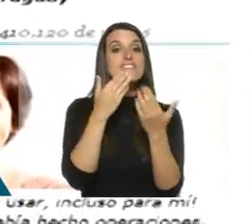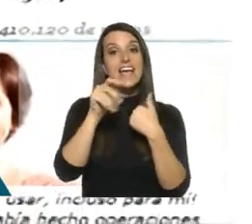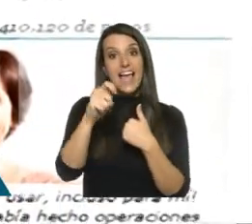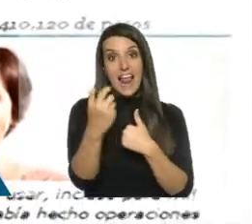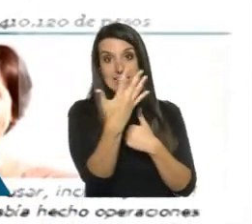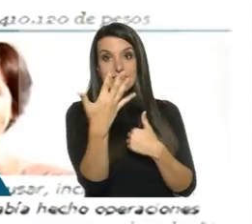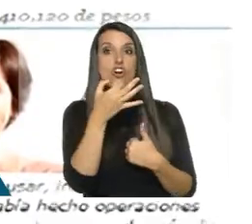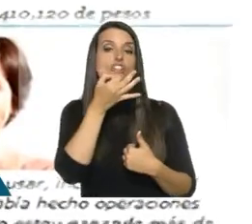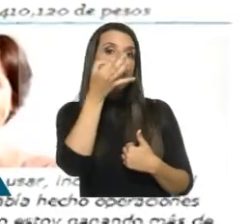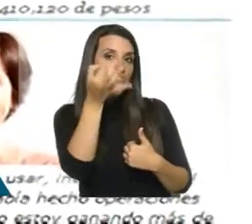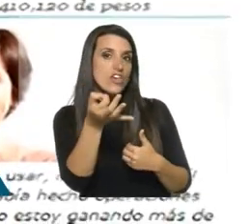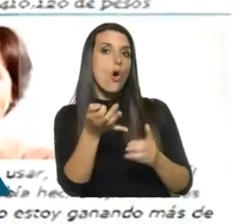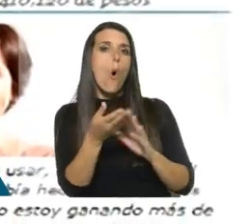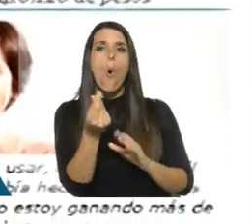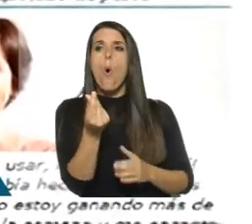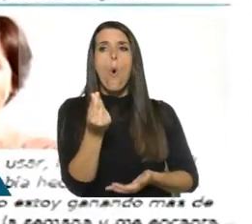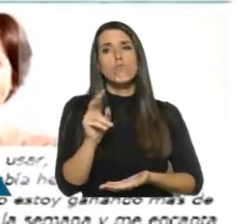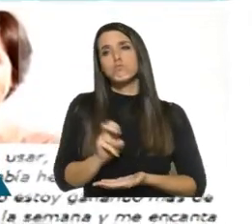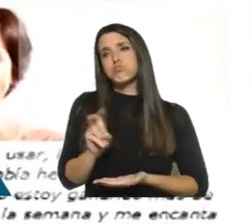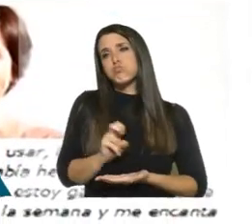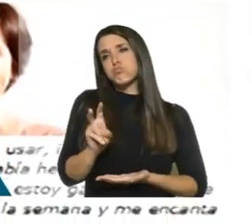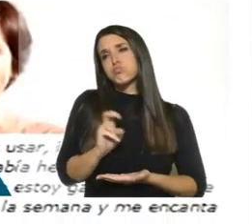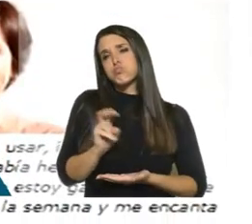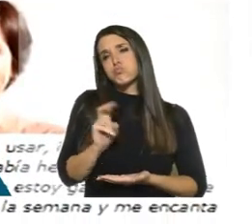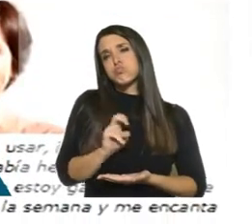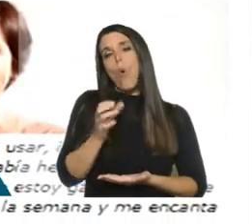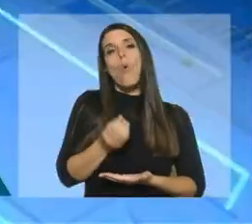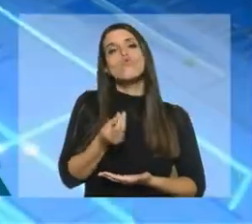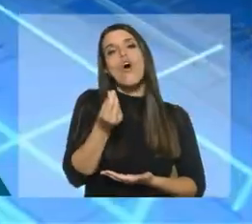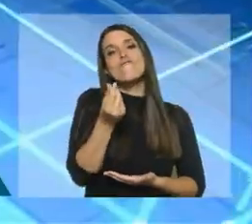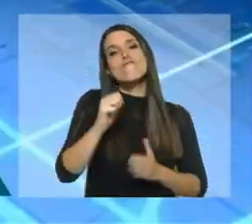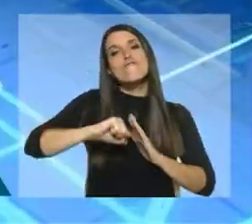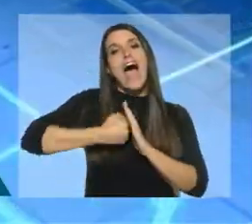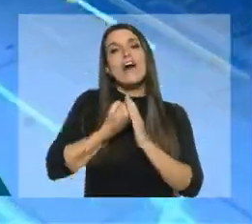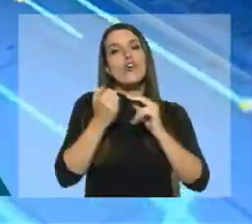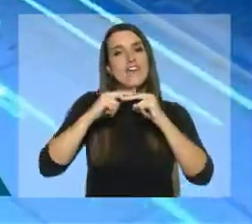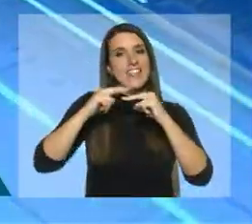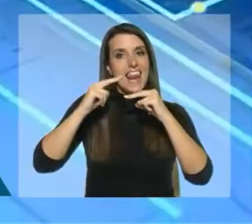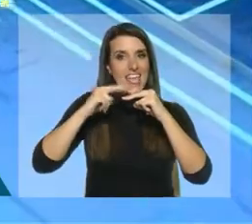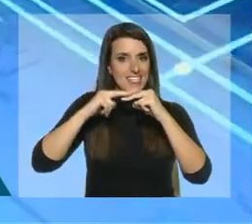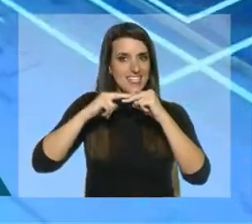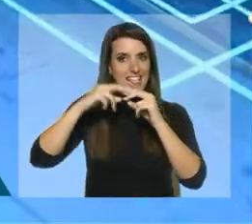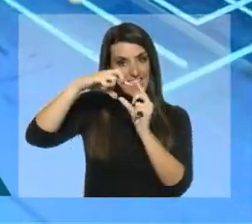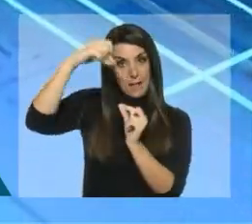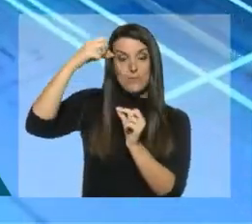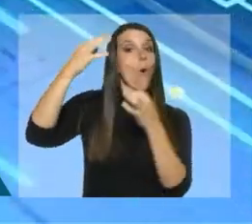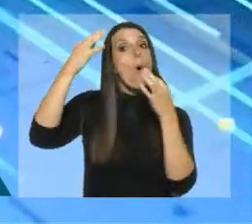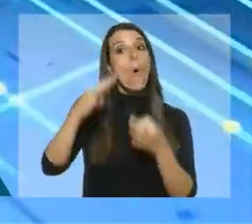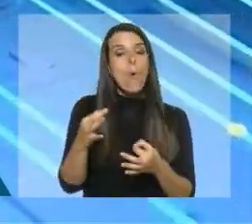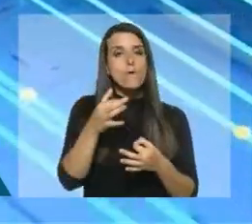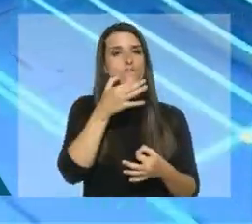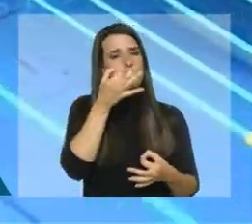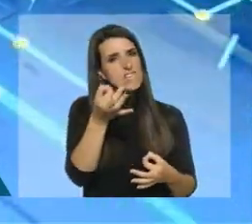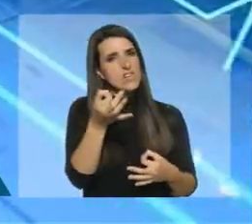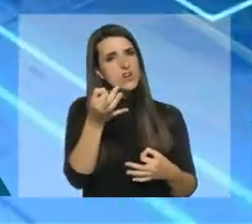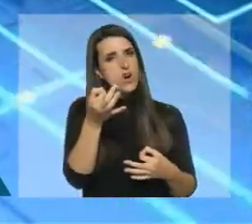5 que estaba ganando mucho dinero mediante el programa de criptomonedas Cripto Boom. A ese punto del texto es